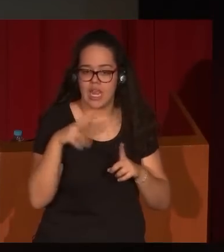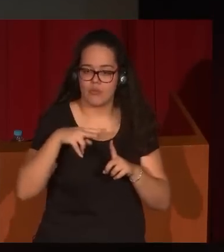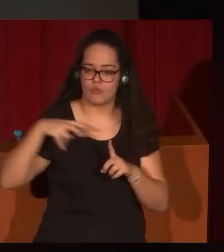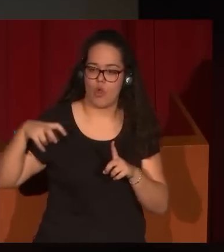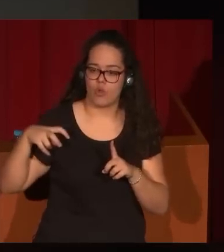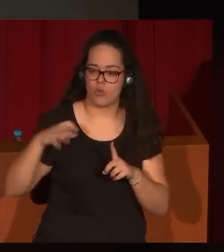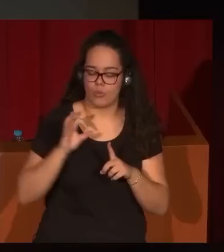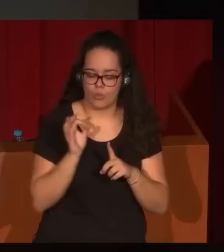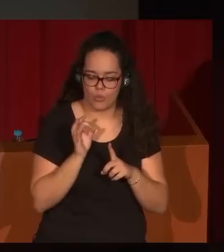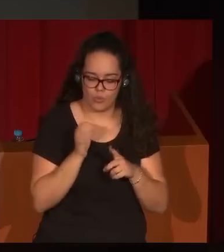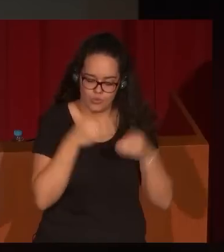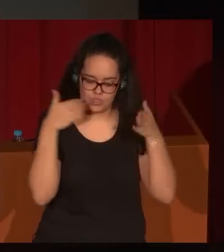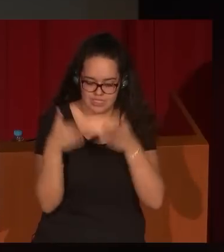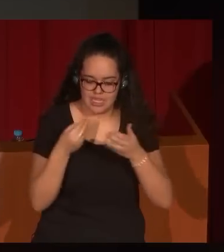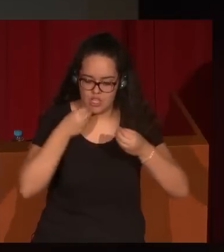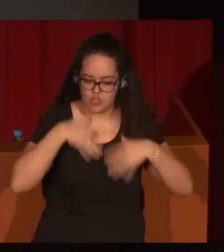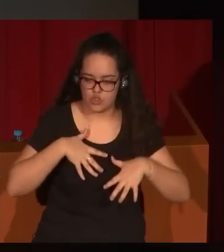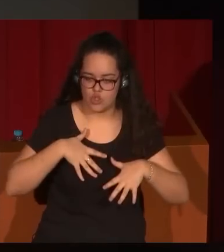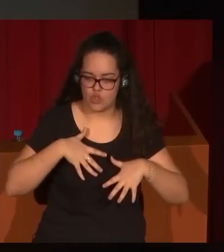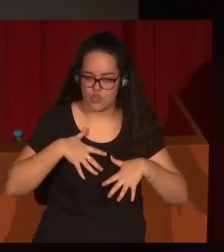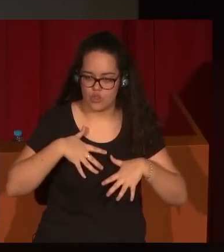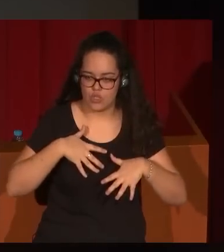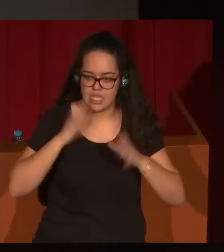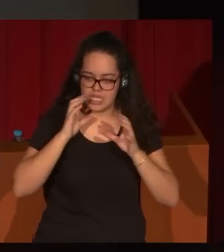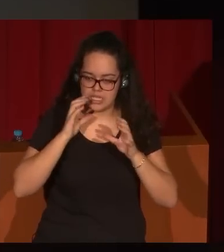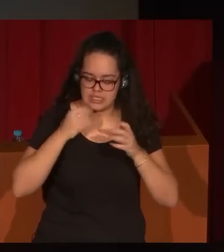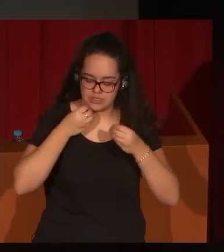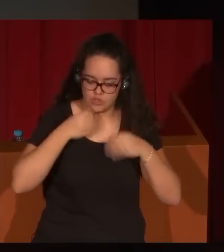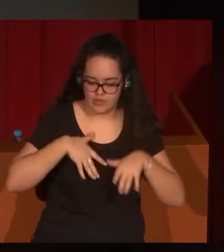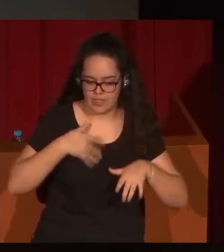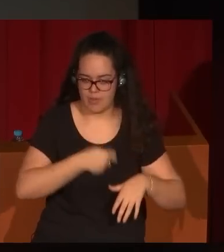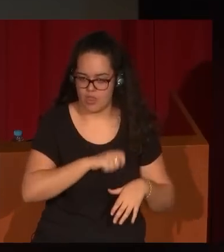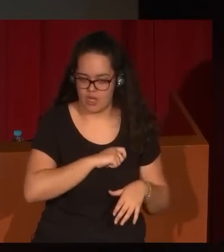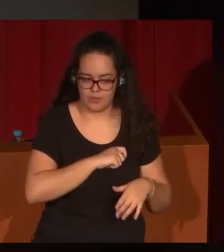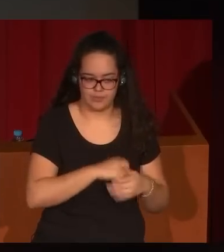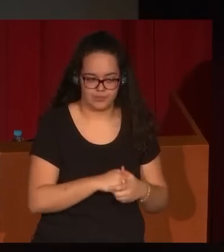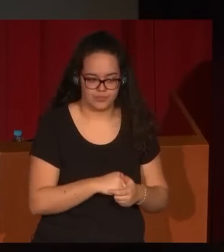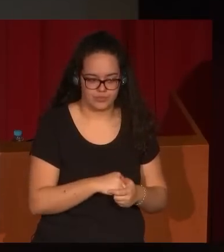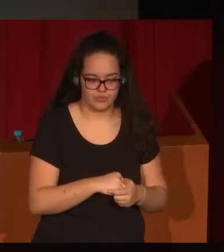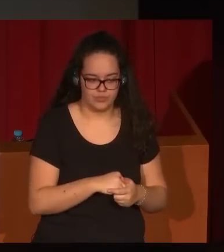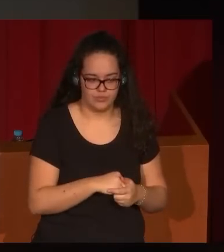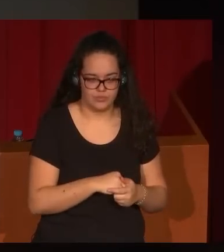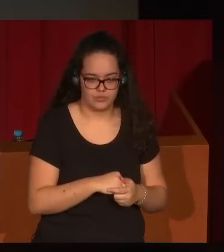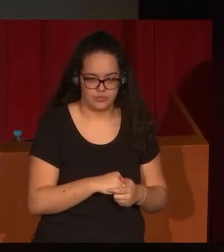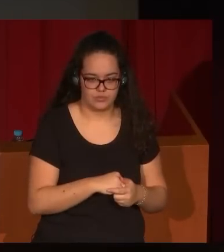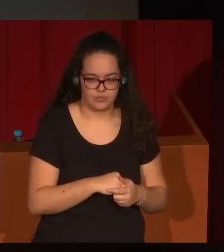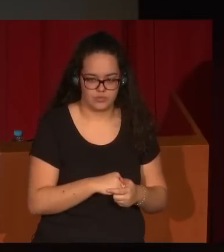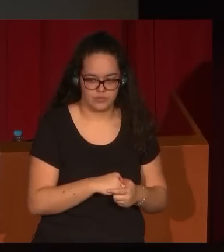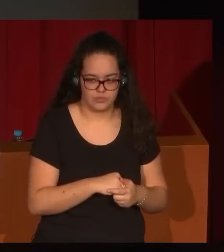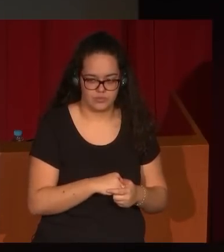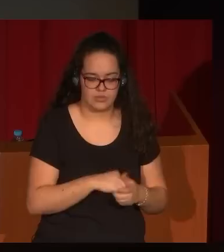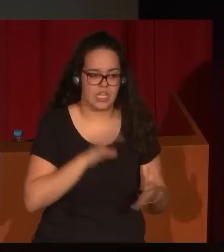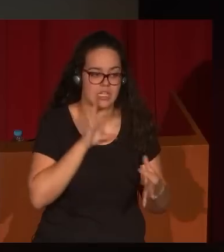ha hecho de él la historiografía española. Y además que tiene mucho que ver con razones, fíjense,